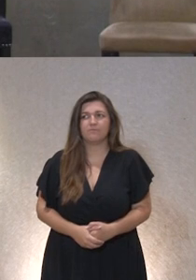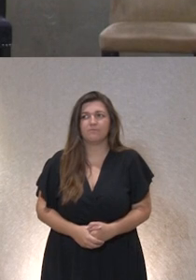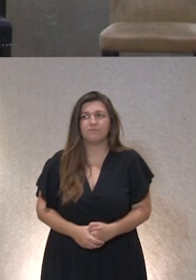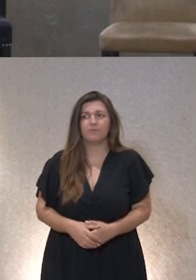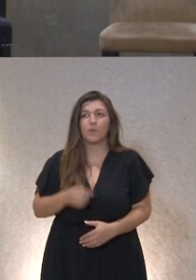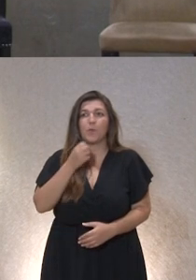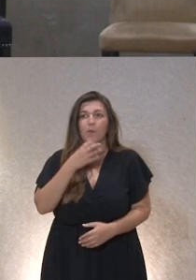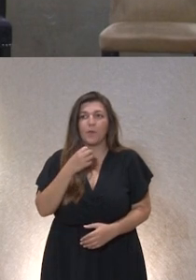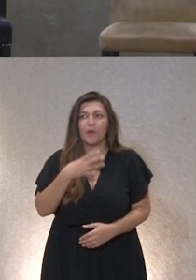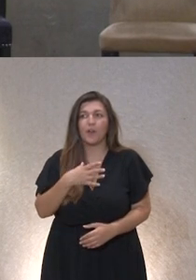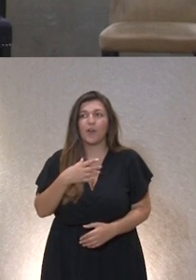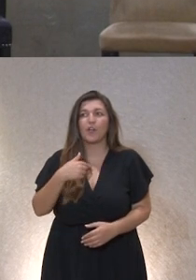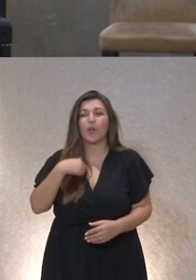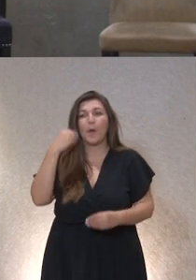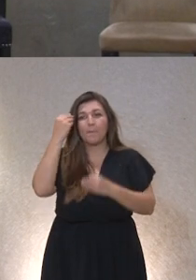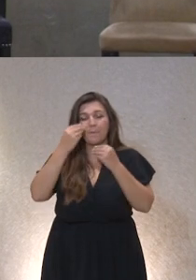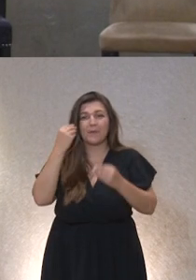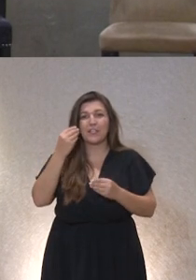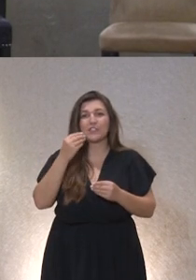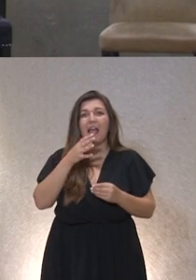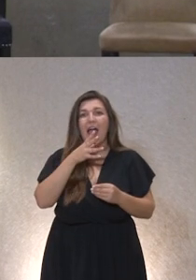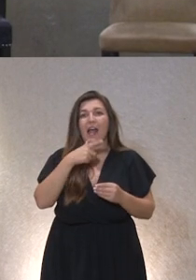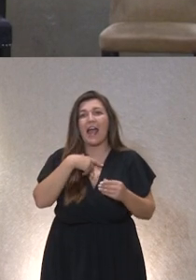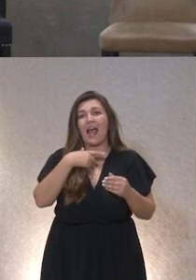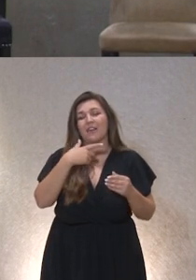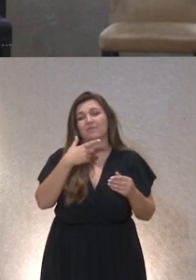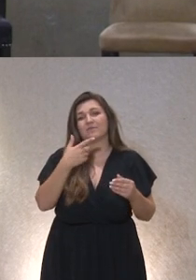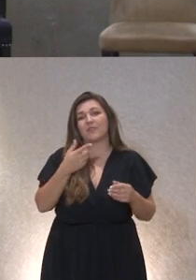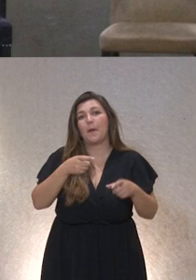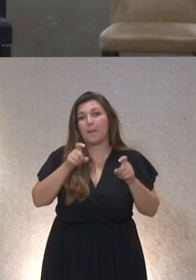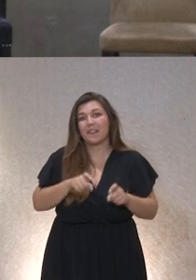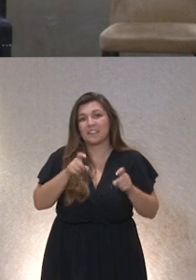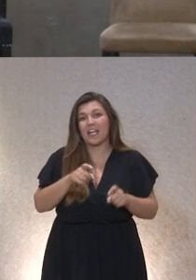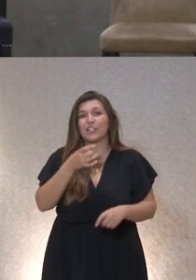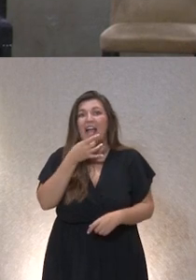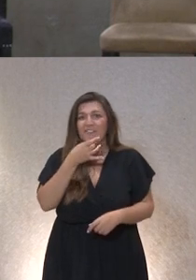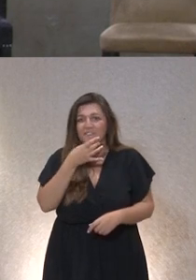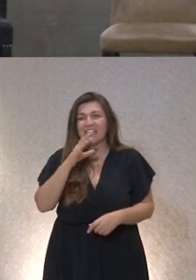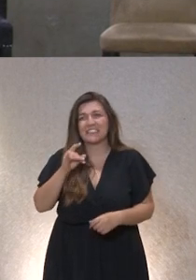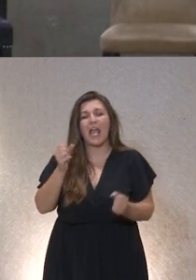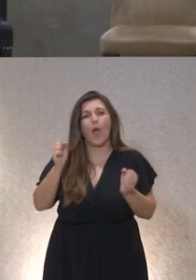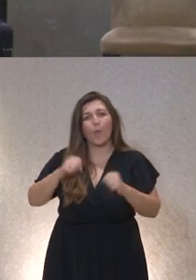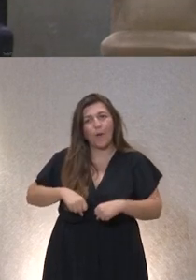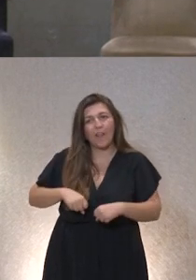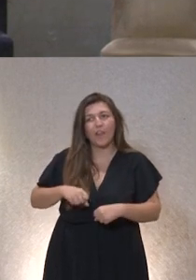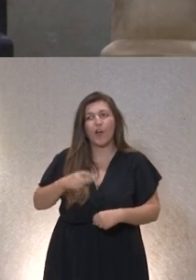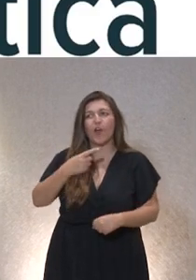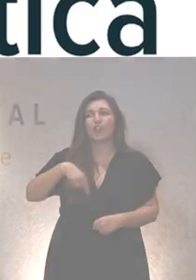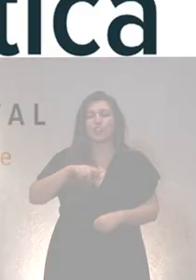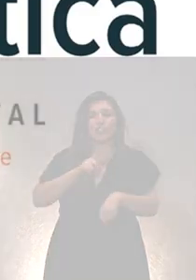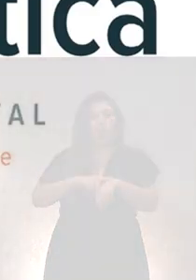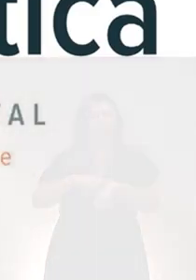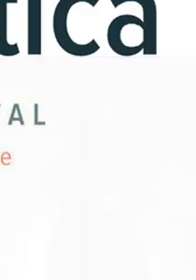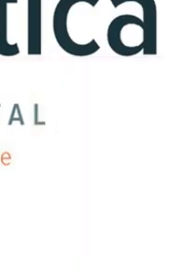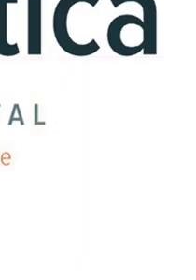bueno bueno creo que nos hemos ganado una pausa y un café ¿no te parece Sonia? estoy de acuerdo hemos quedado ahí